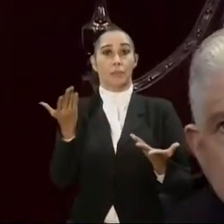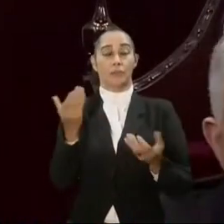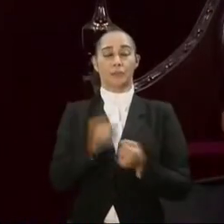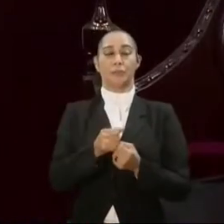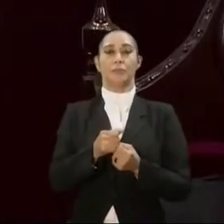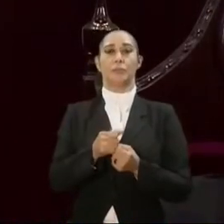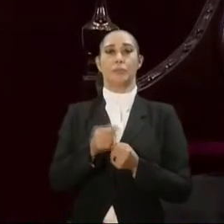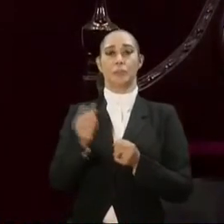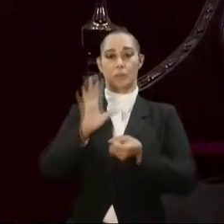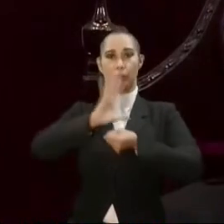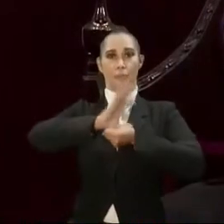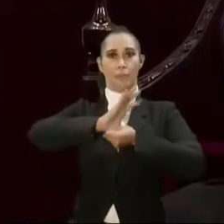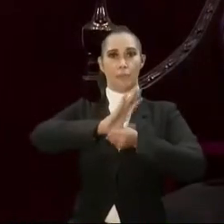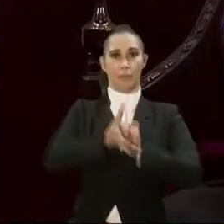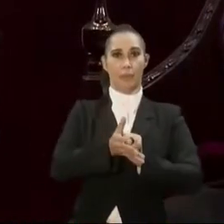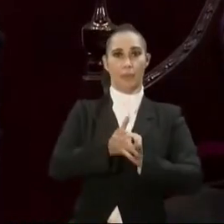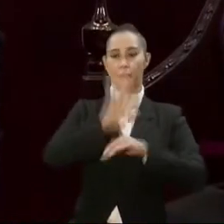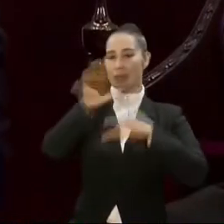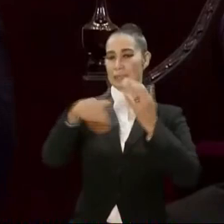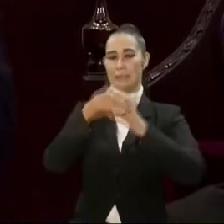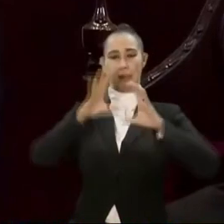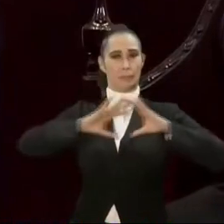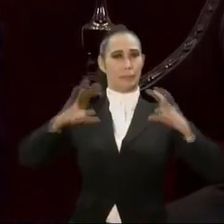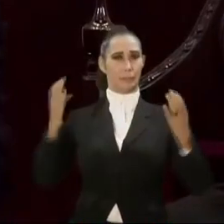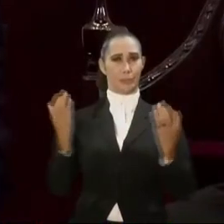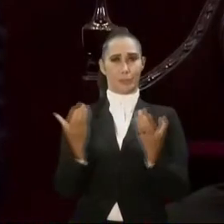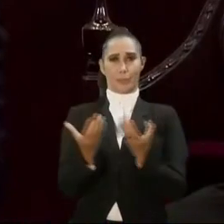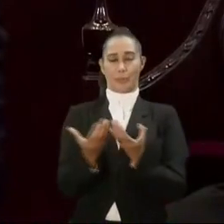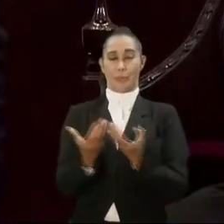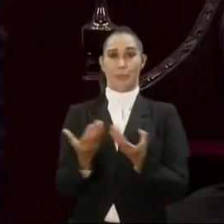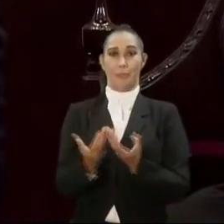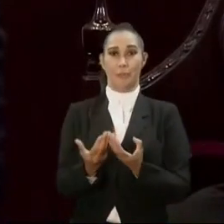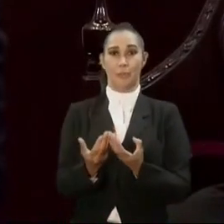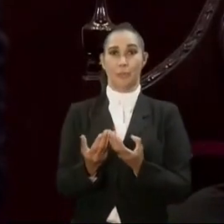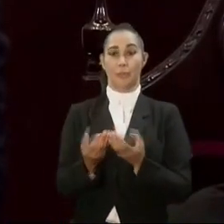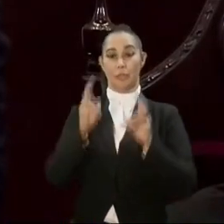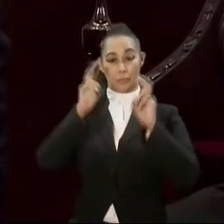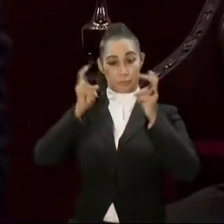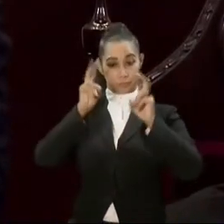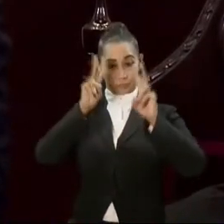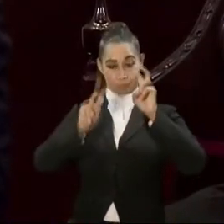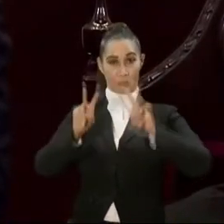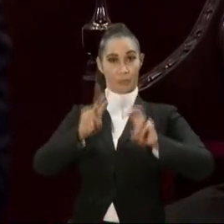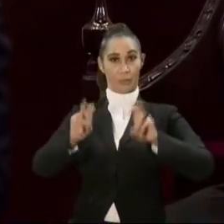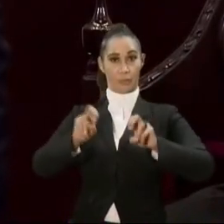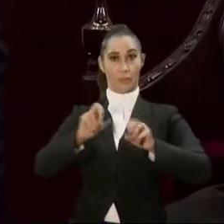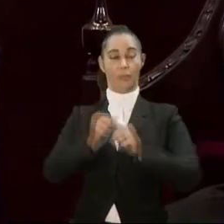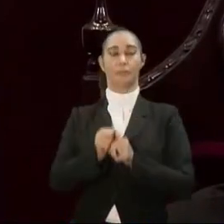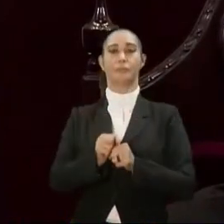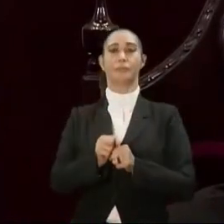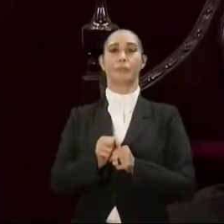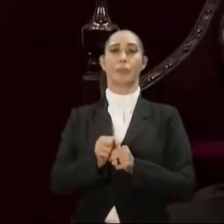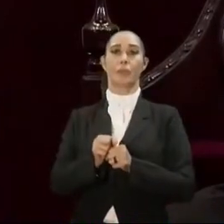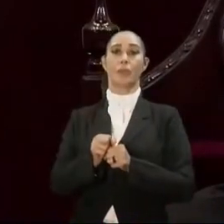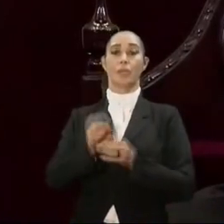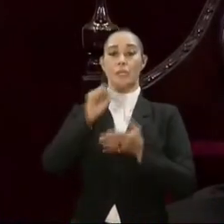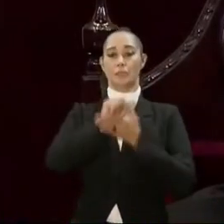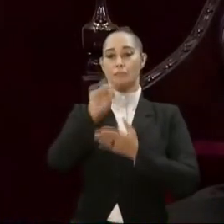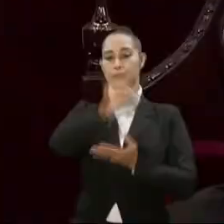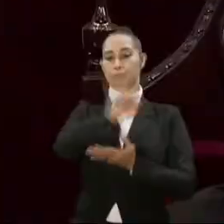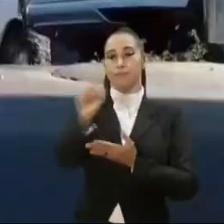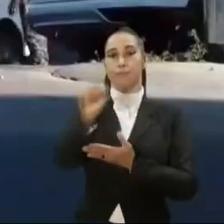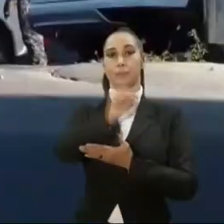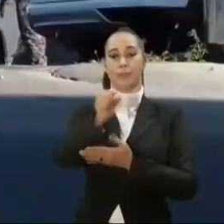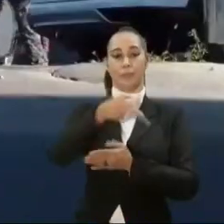con la pandemia en todo el mundo, que incluso es tema de estudio de muchos psicólogos. El sistema de patrullaje